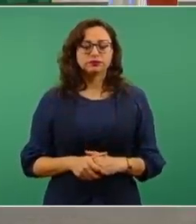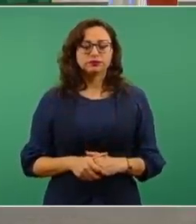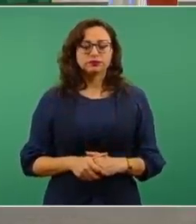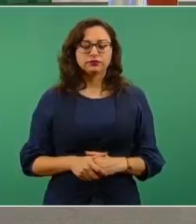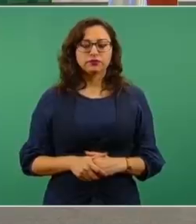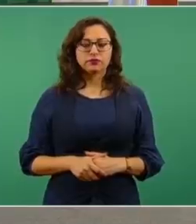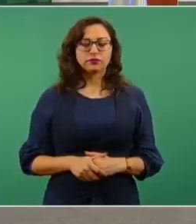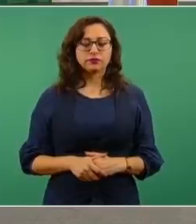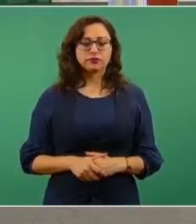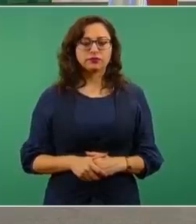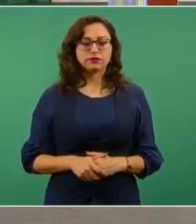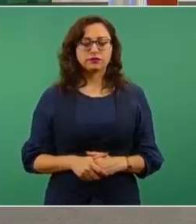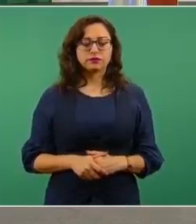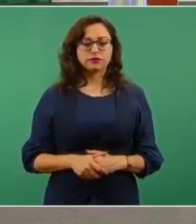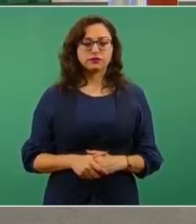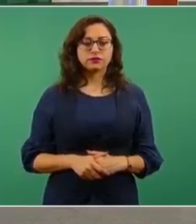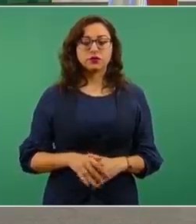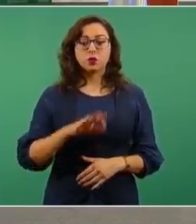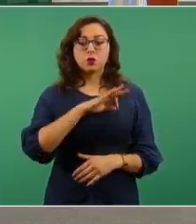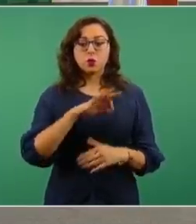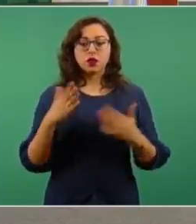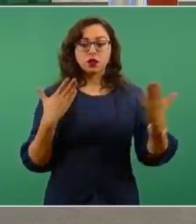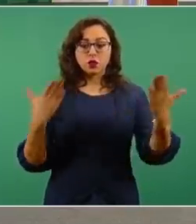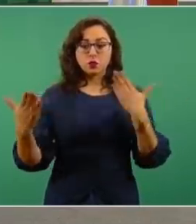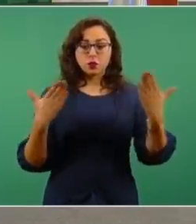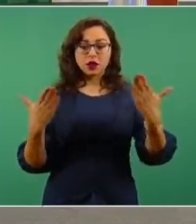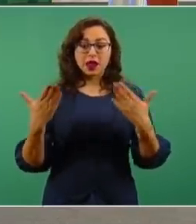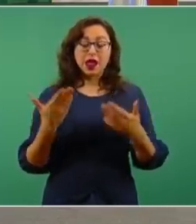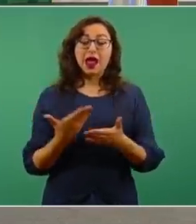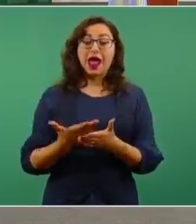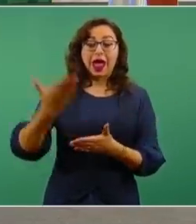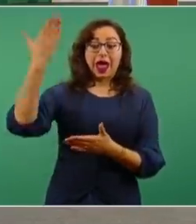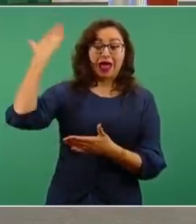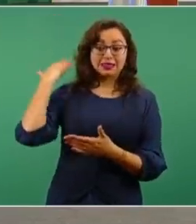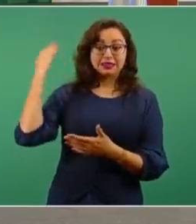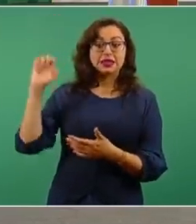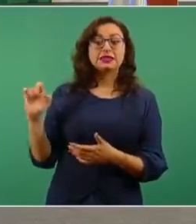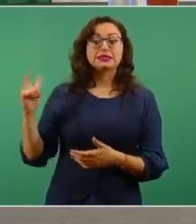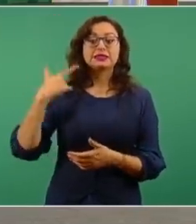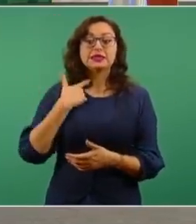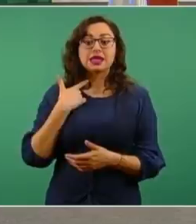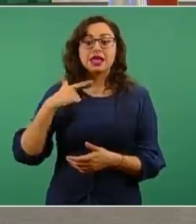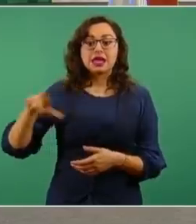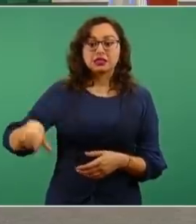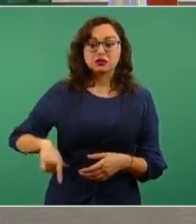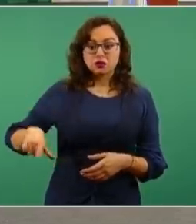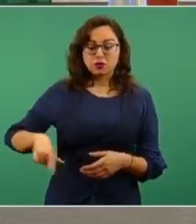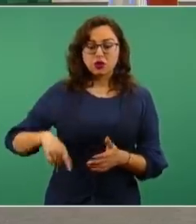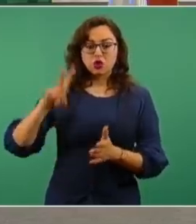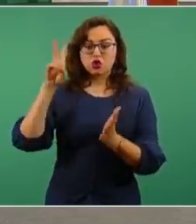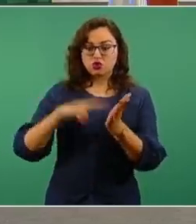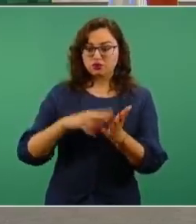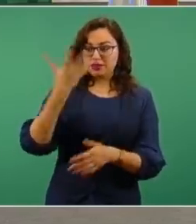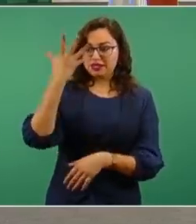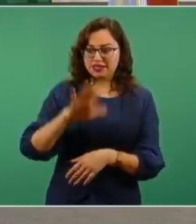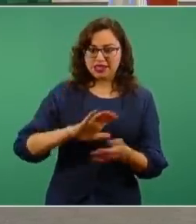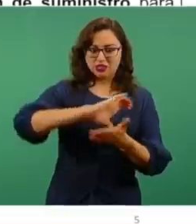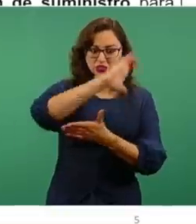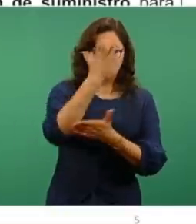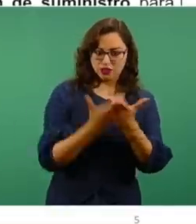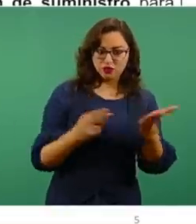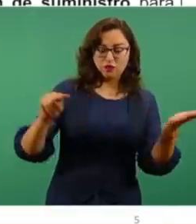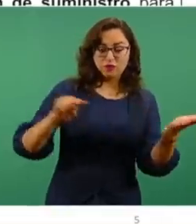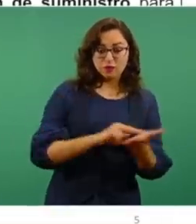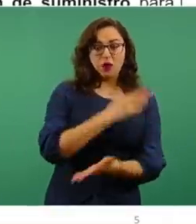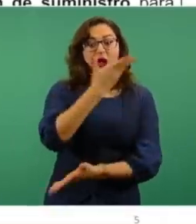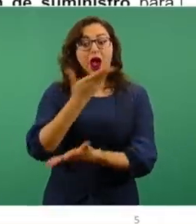Este es un comparativo, cómo estaba el contrato que se firmó en 2010 y cómo quedó.